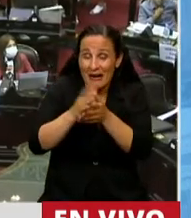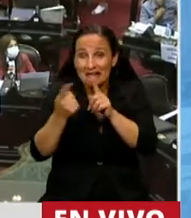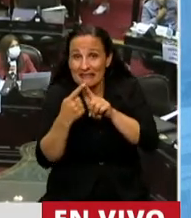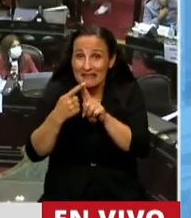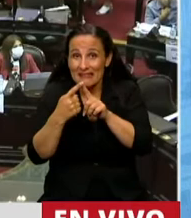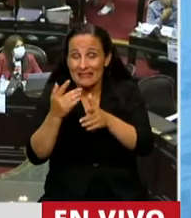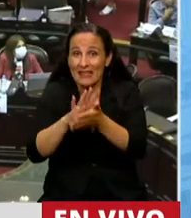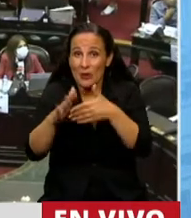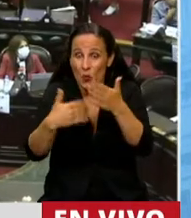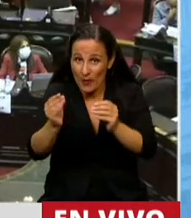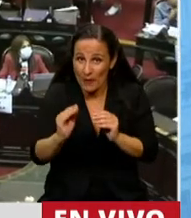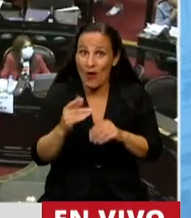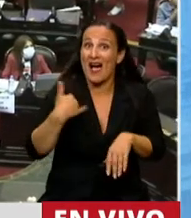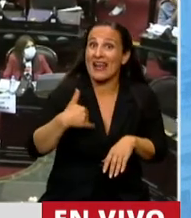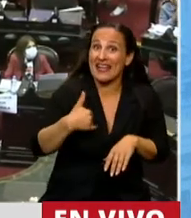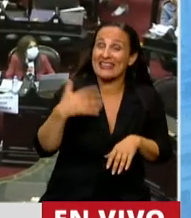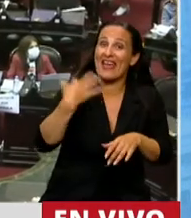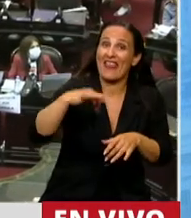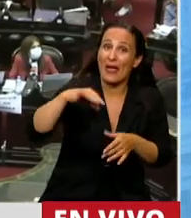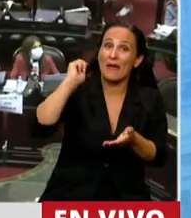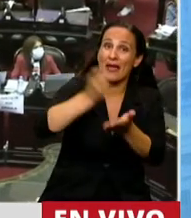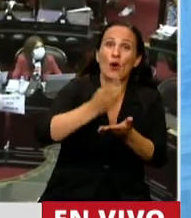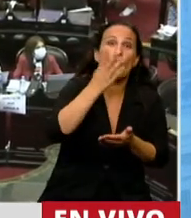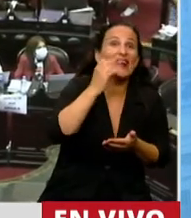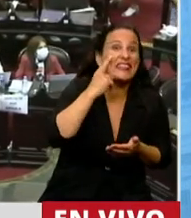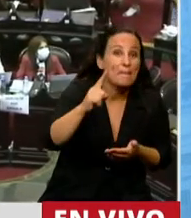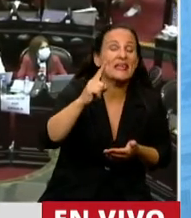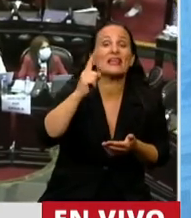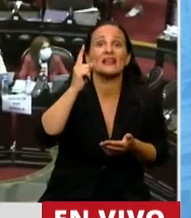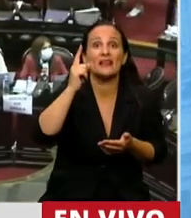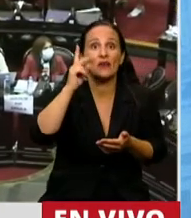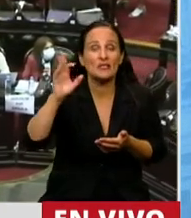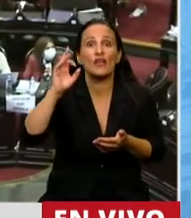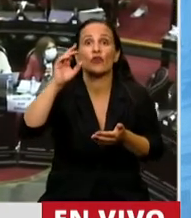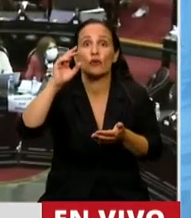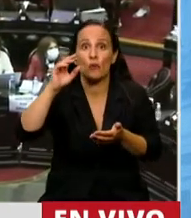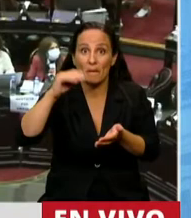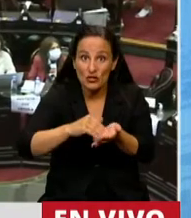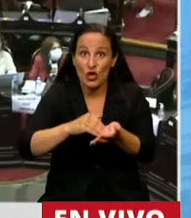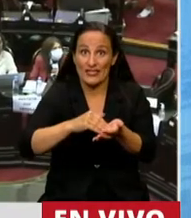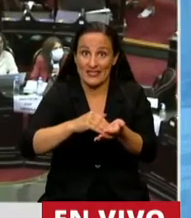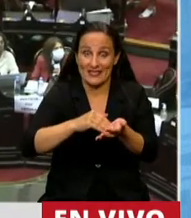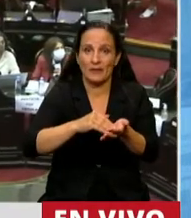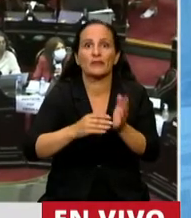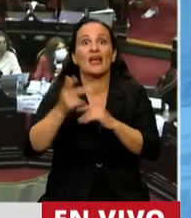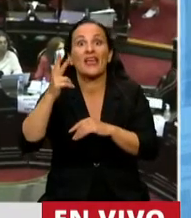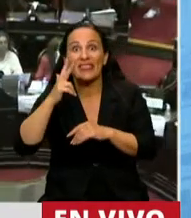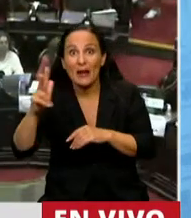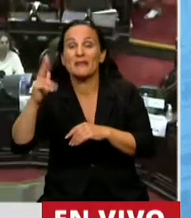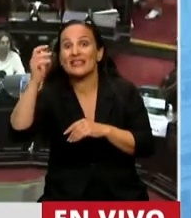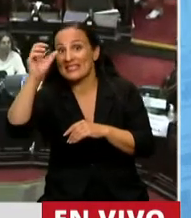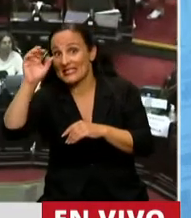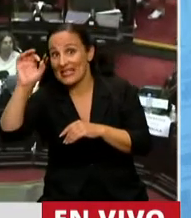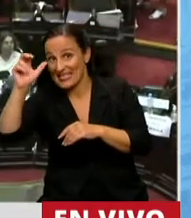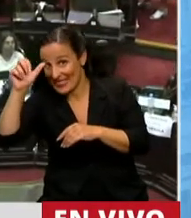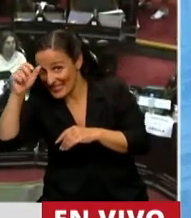debería desembolsar 40 mil 900 millones de capital y 3 mil 65 millones de